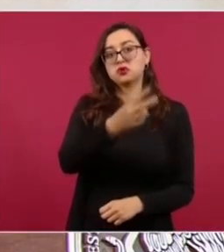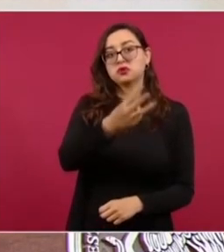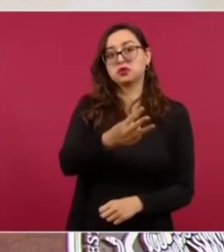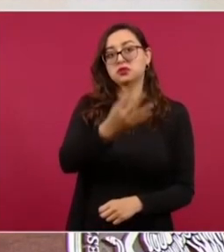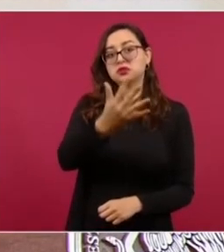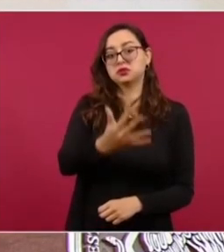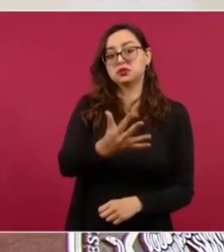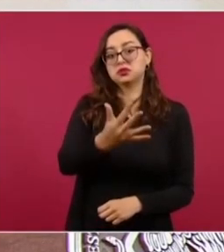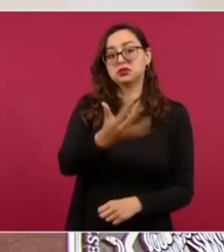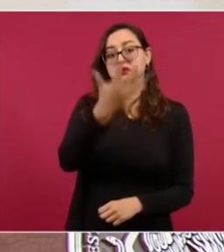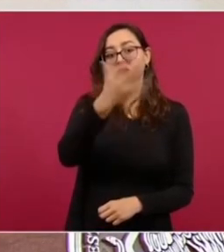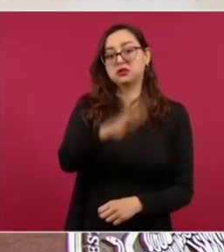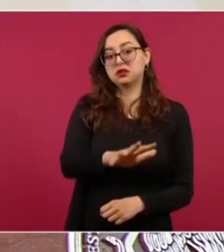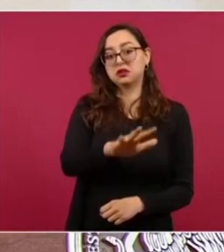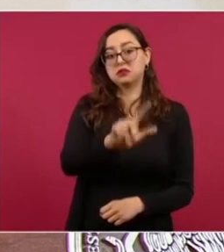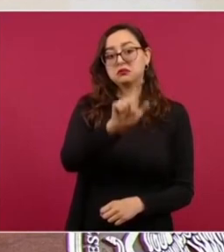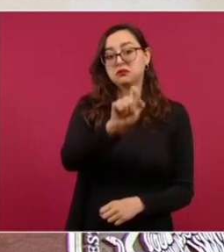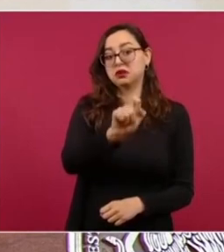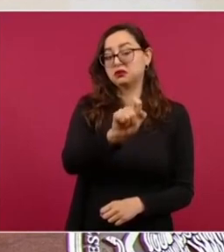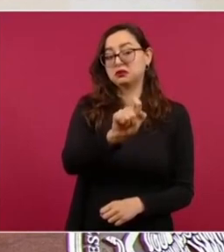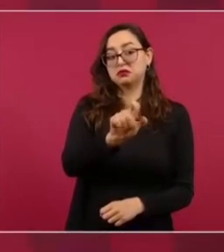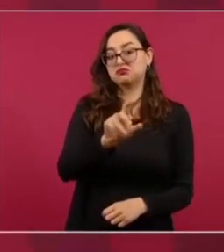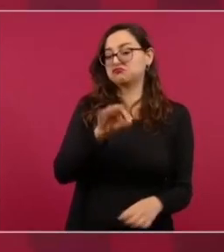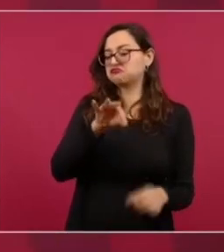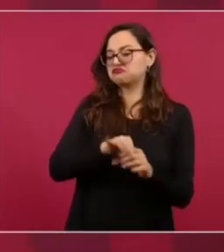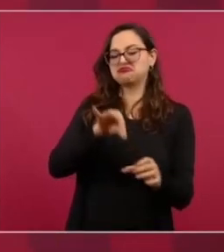o cinco o diez o veinte